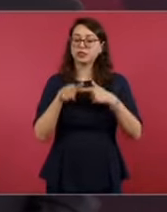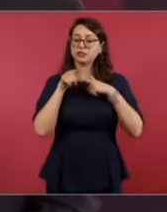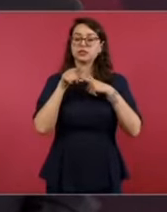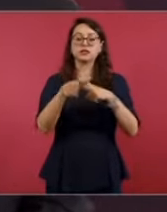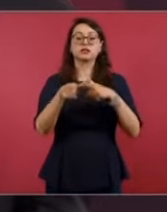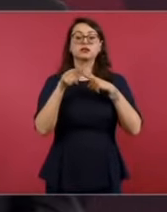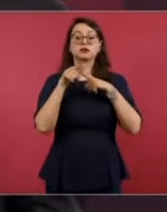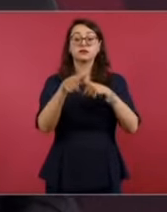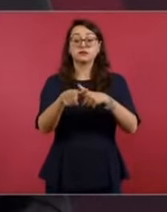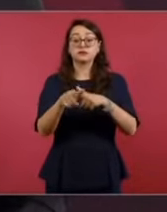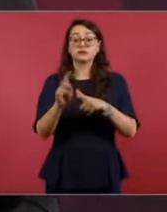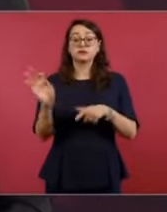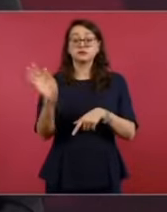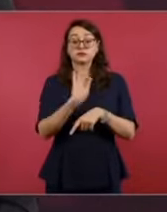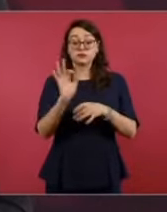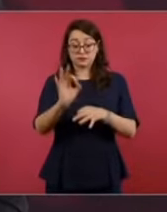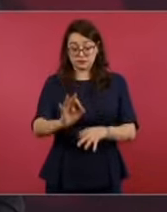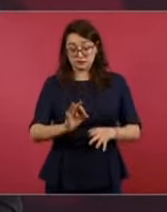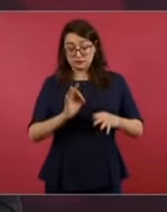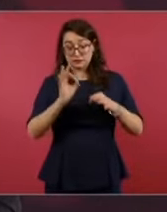se requiere ampliar, ya lo veríamos.